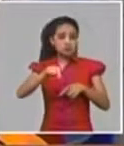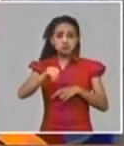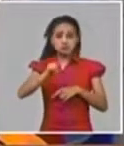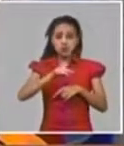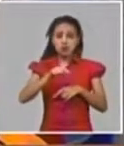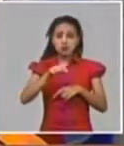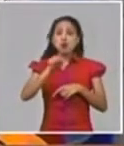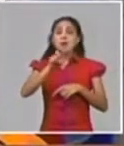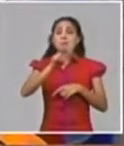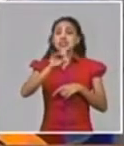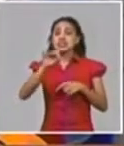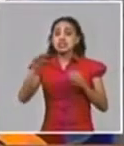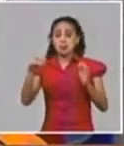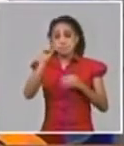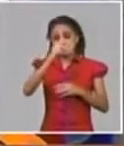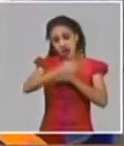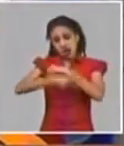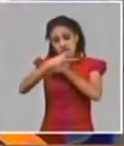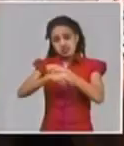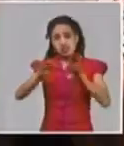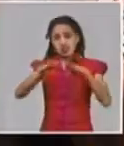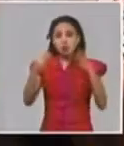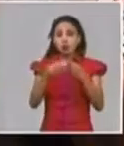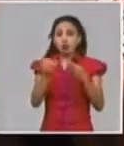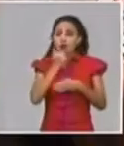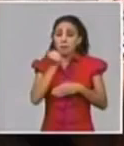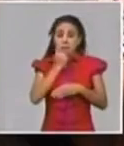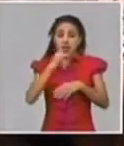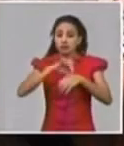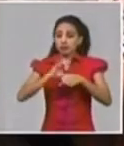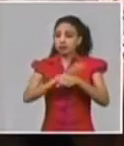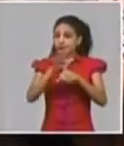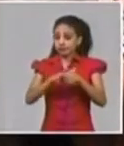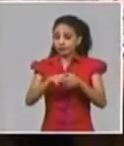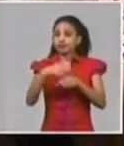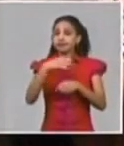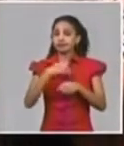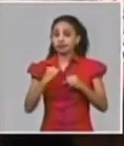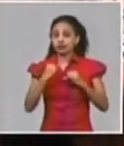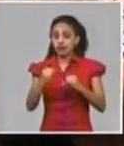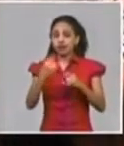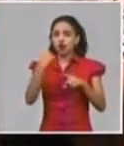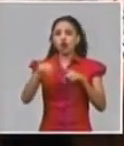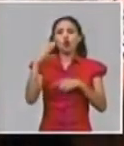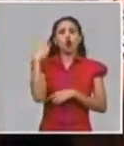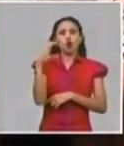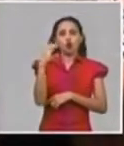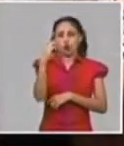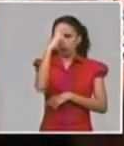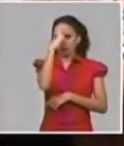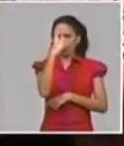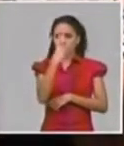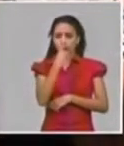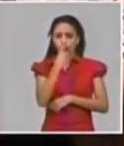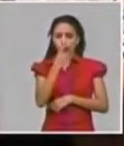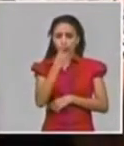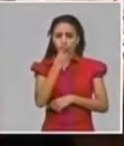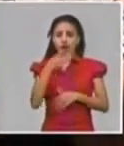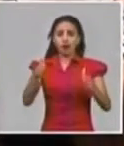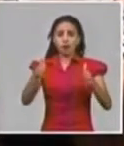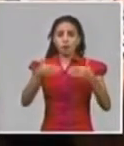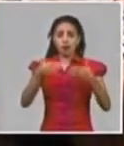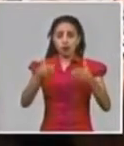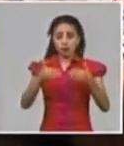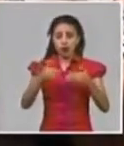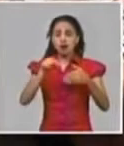reportan. Y están aquí en la región. También Colombia, República Dominicana, Panamá y Argentina. Todos estos países superan los 6.000